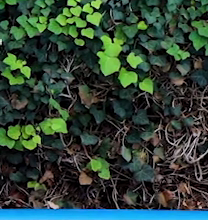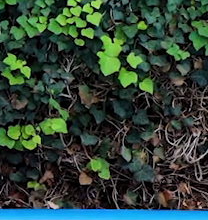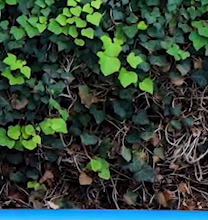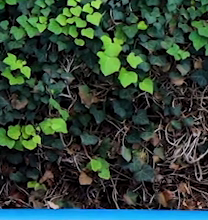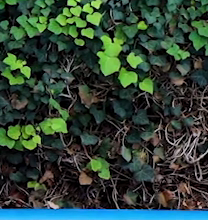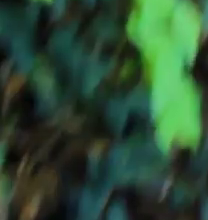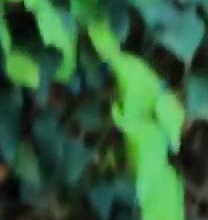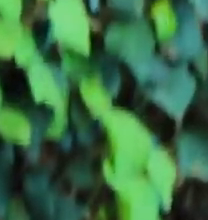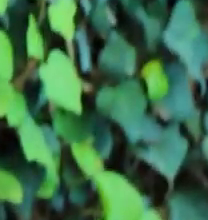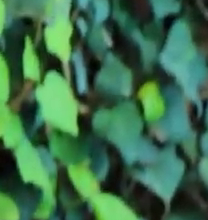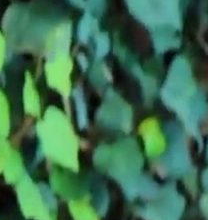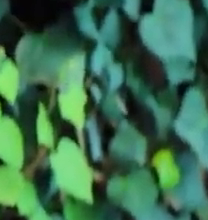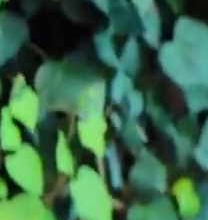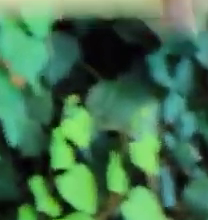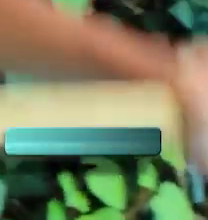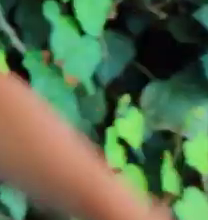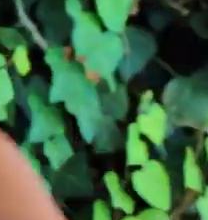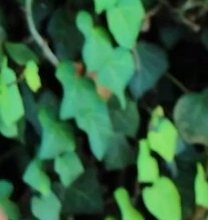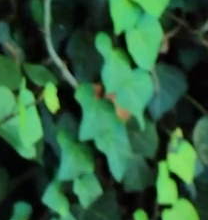Una más.